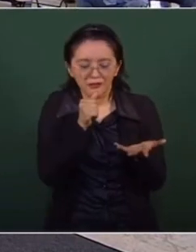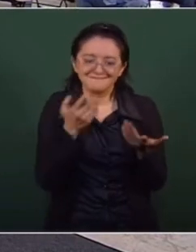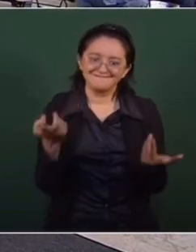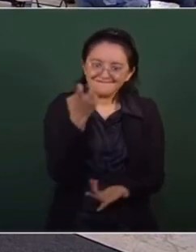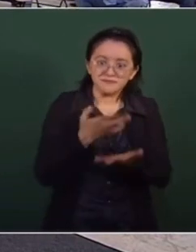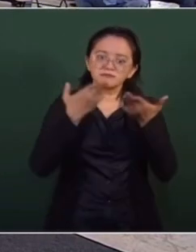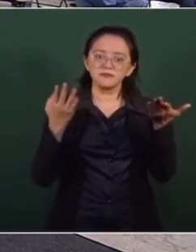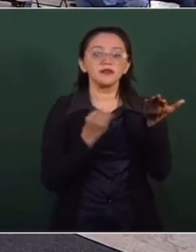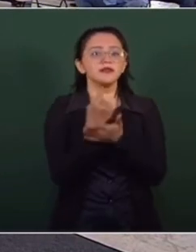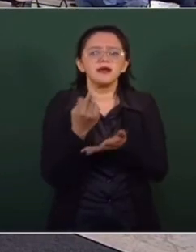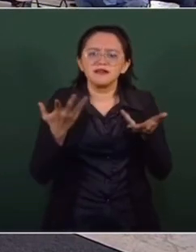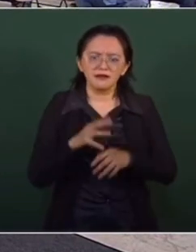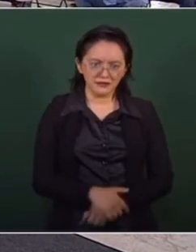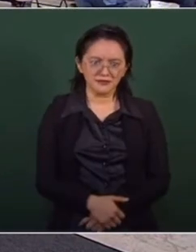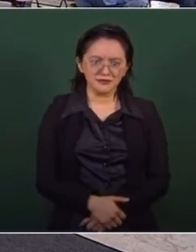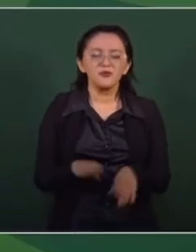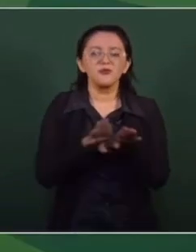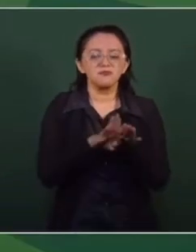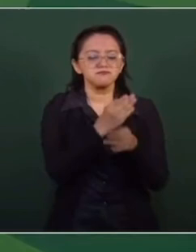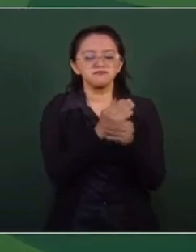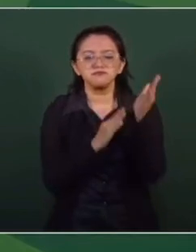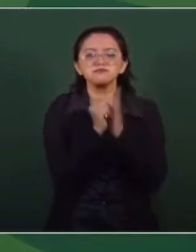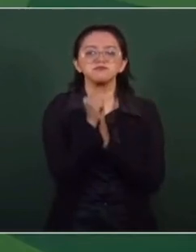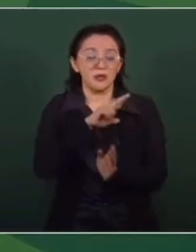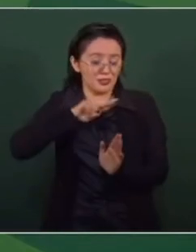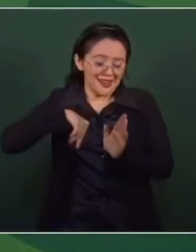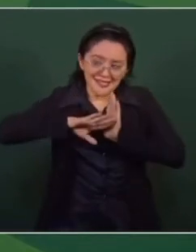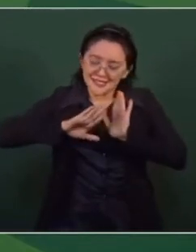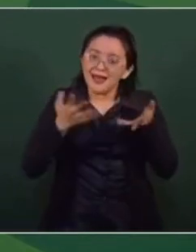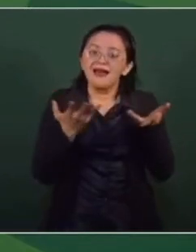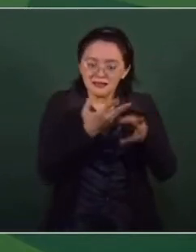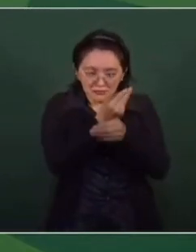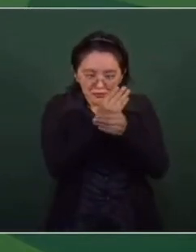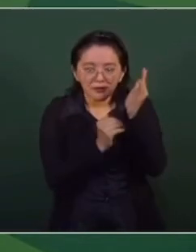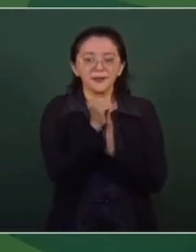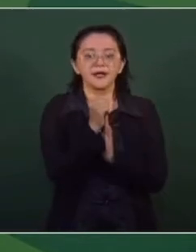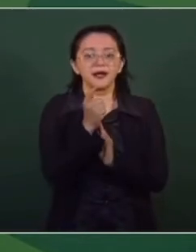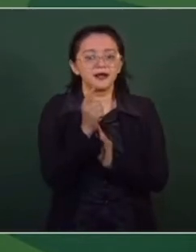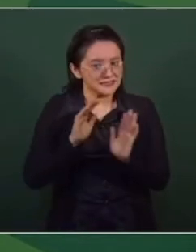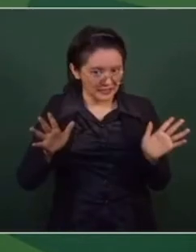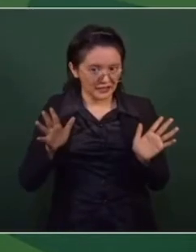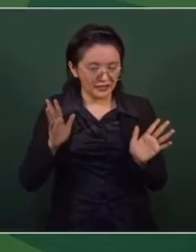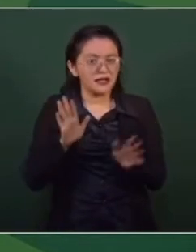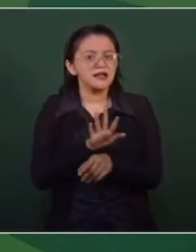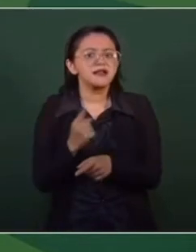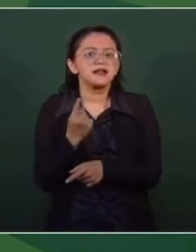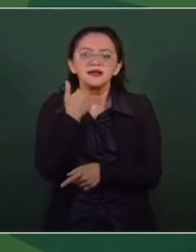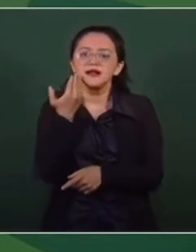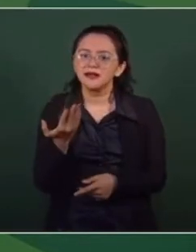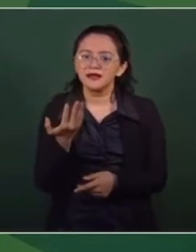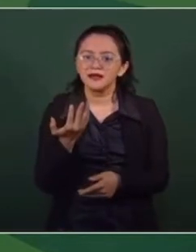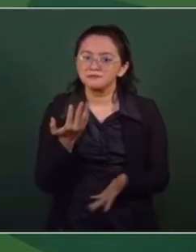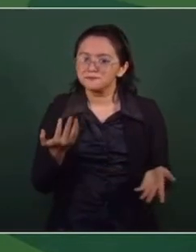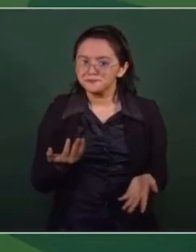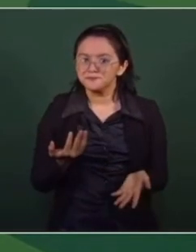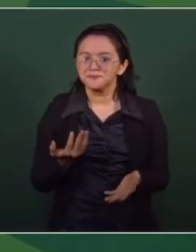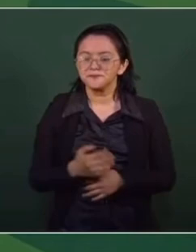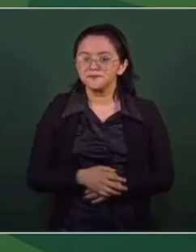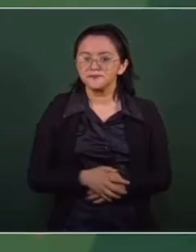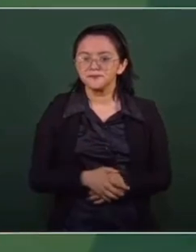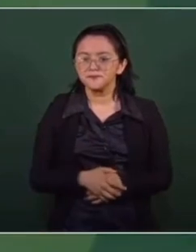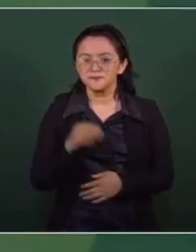qué se hace con esta reforma. Nosotros ya cumplimos, porque queremos que se mantenga